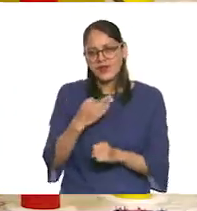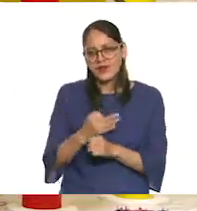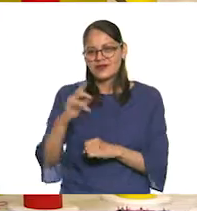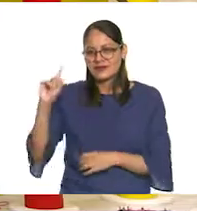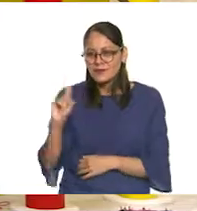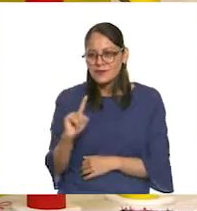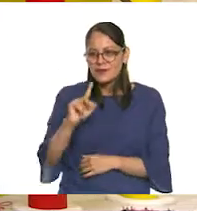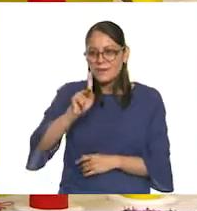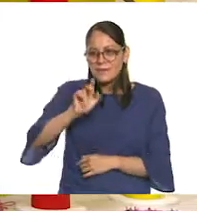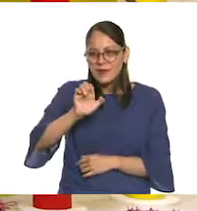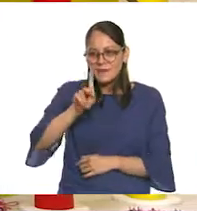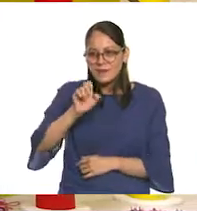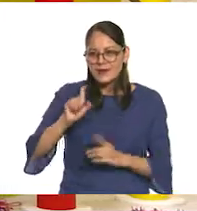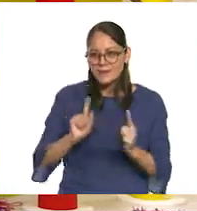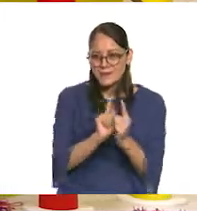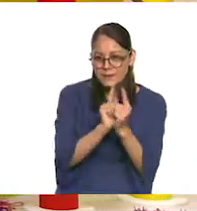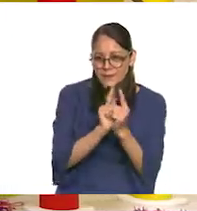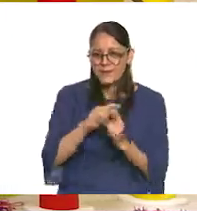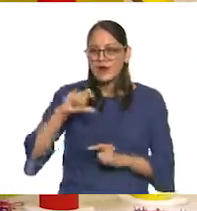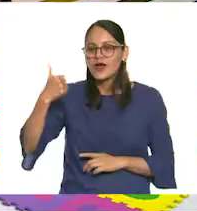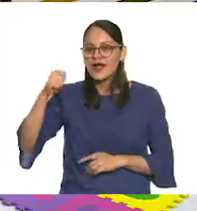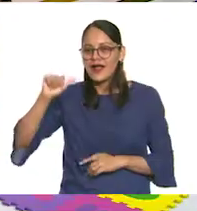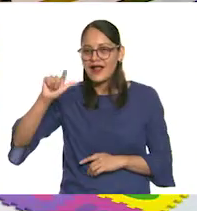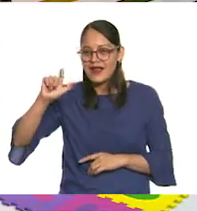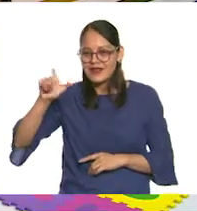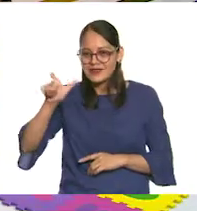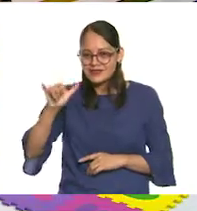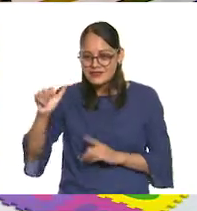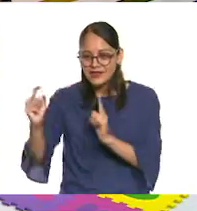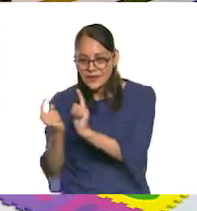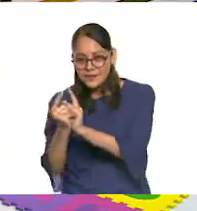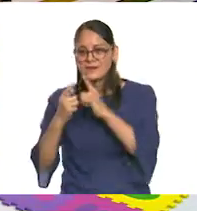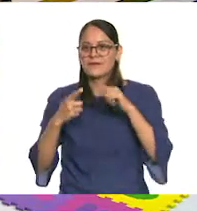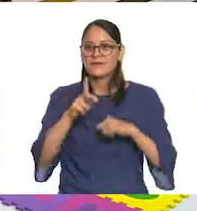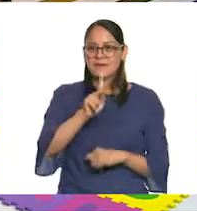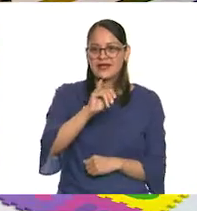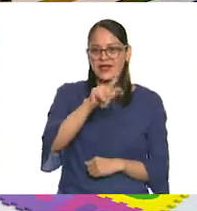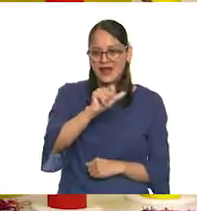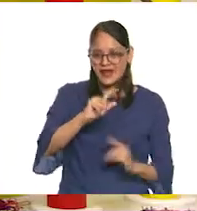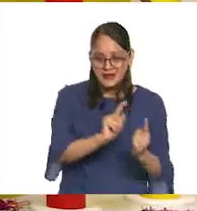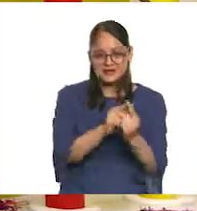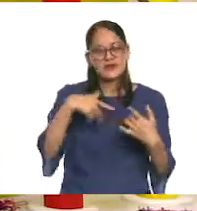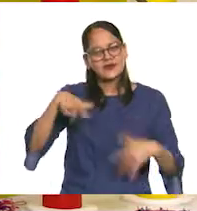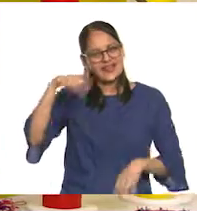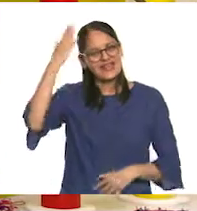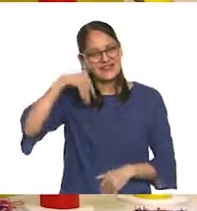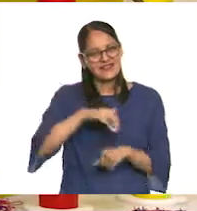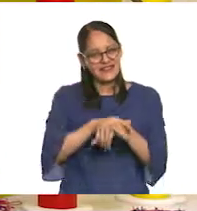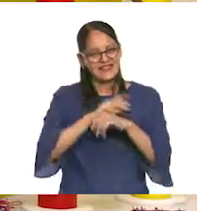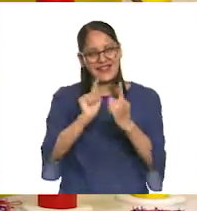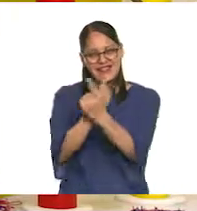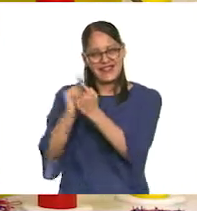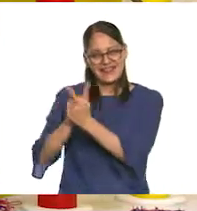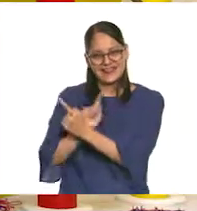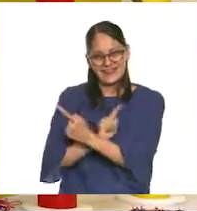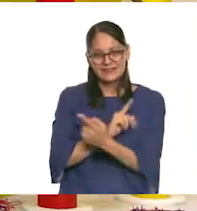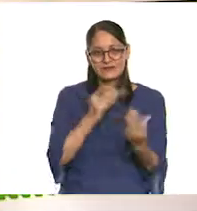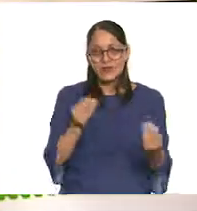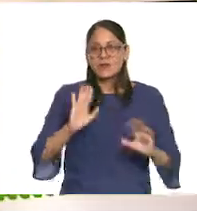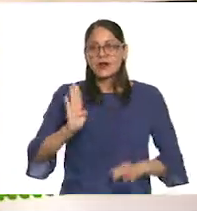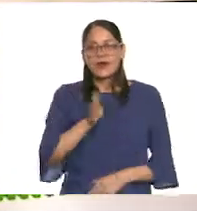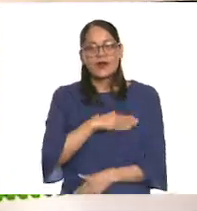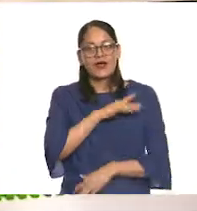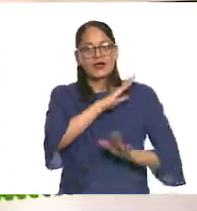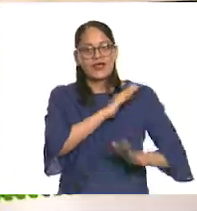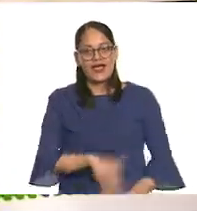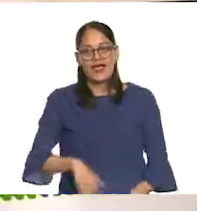pues, me encontré a Pepe, a Alexia, a Pilar, y pues, bueno, ya sabes que tengo muchos amigos. Bueno, lo bueno es que